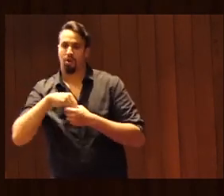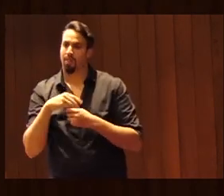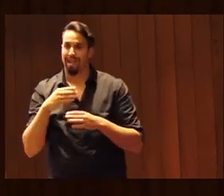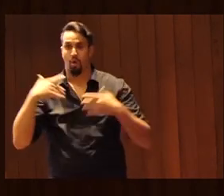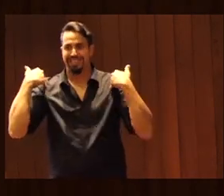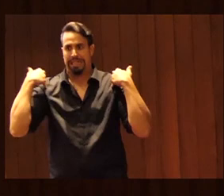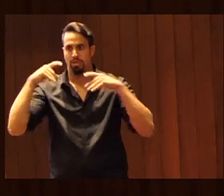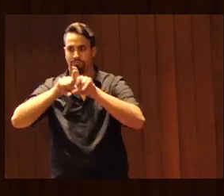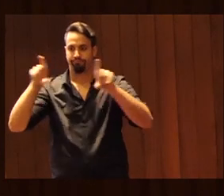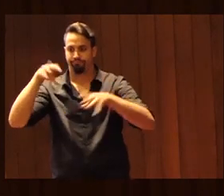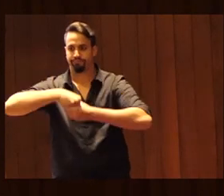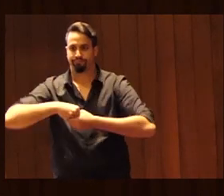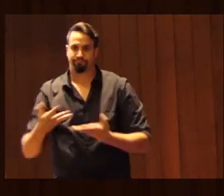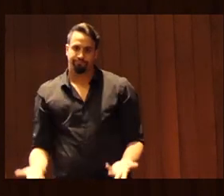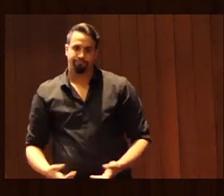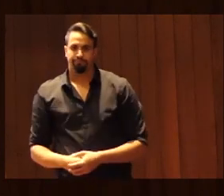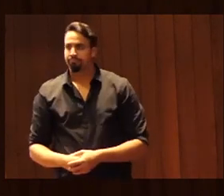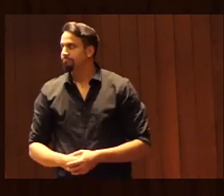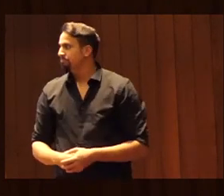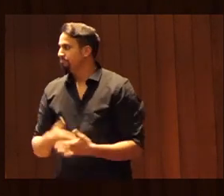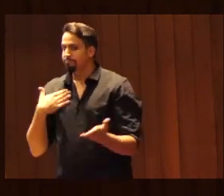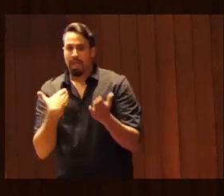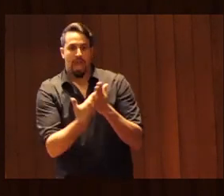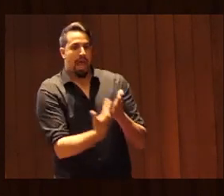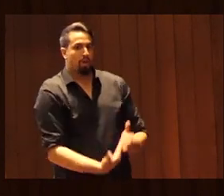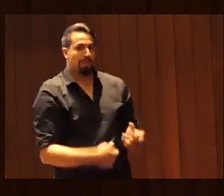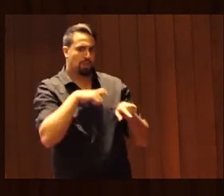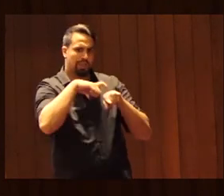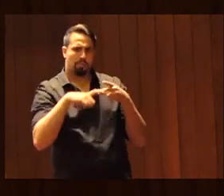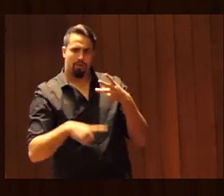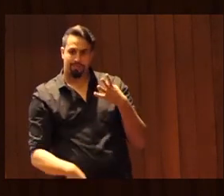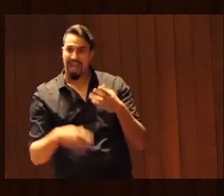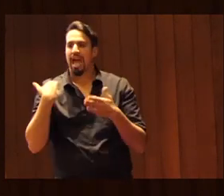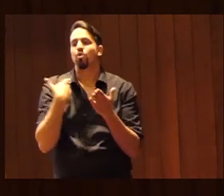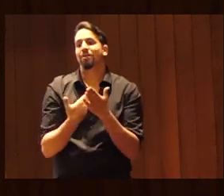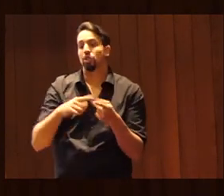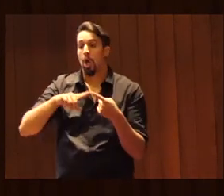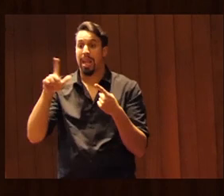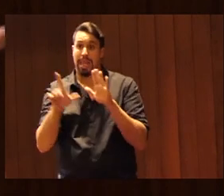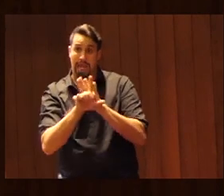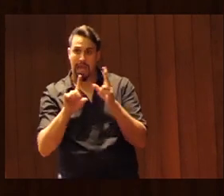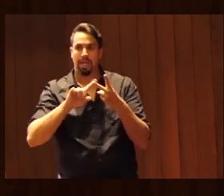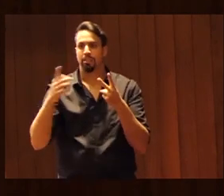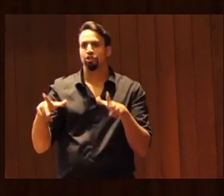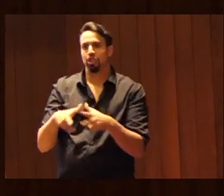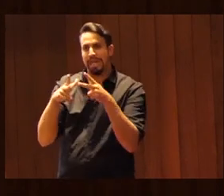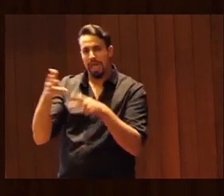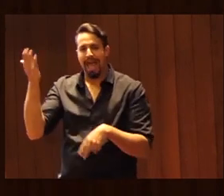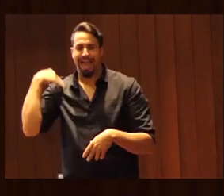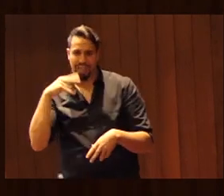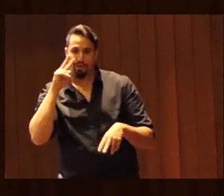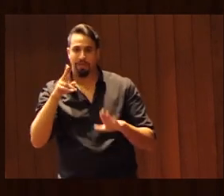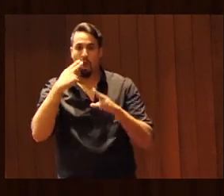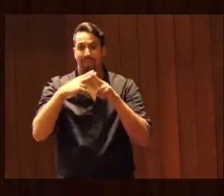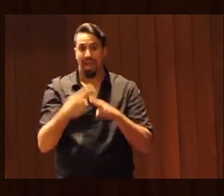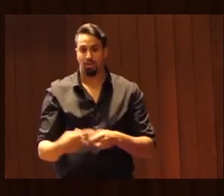por lo tanto tenemos argumentos de diferentes tipos tenemos argumentos legales sociales ayer lo vimos en datos